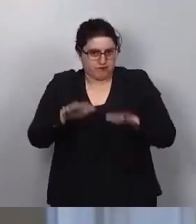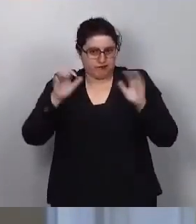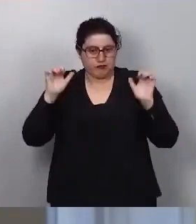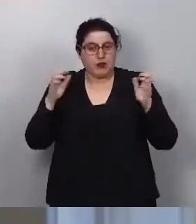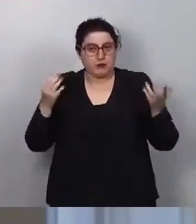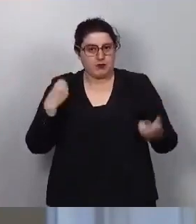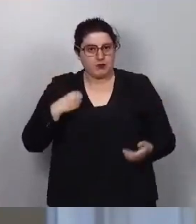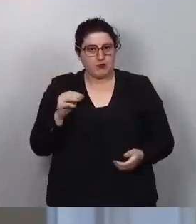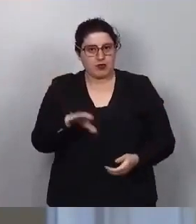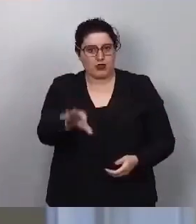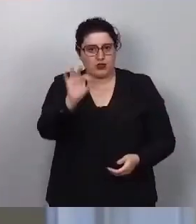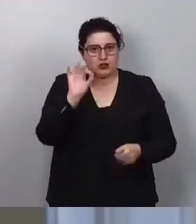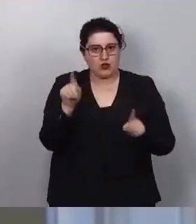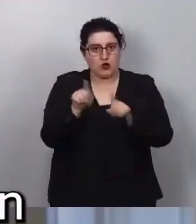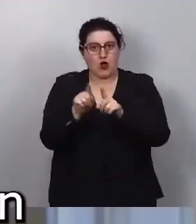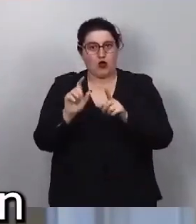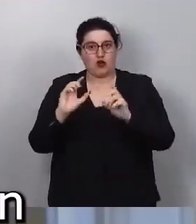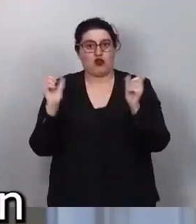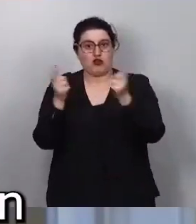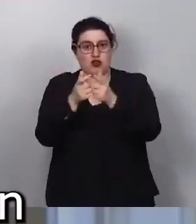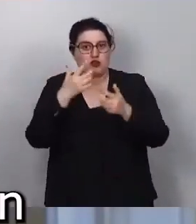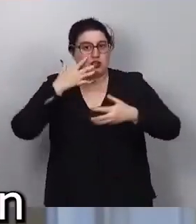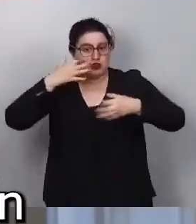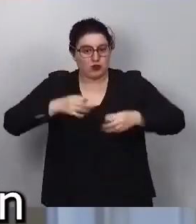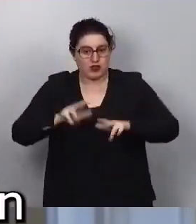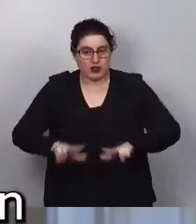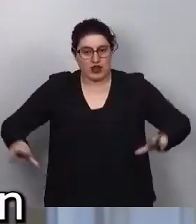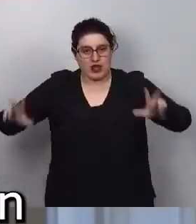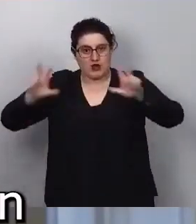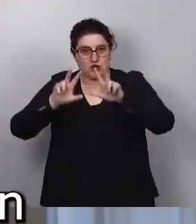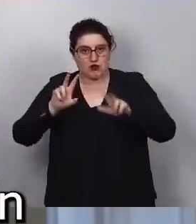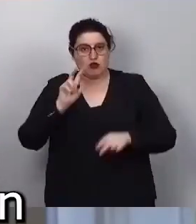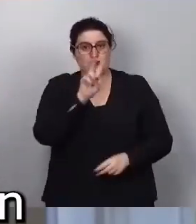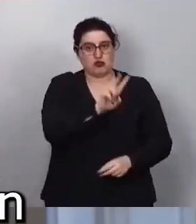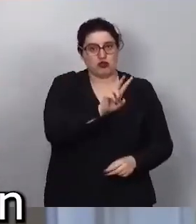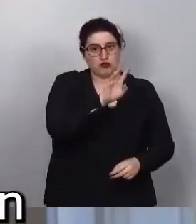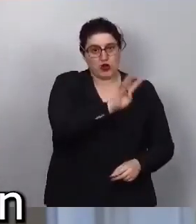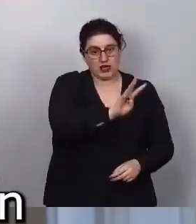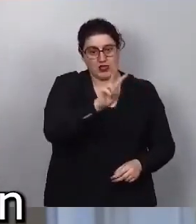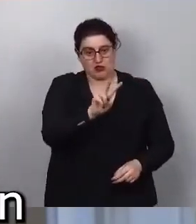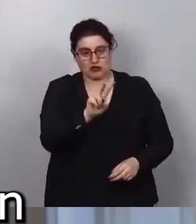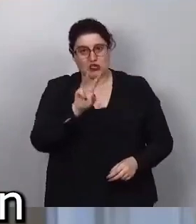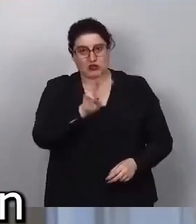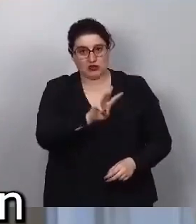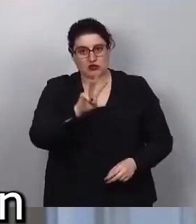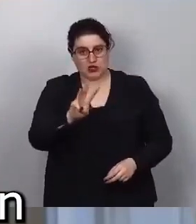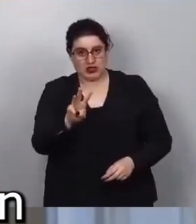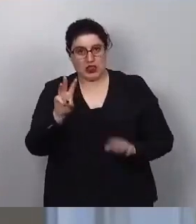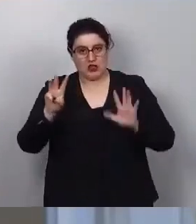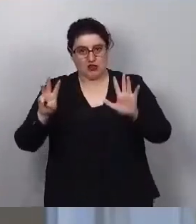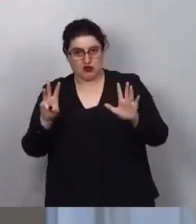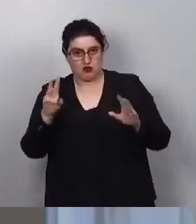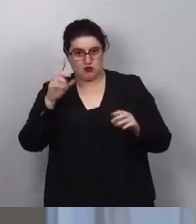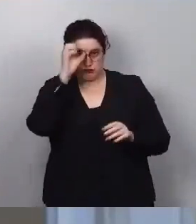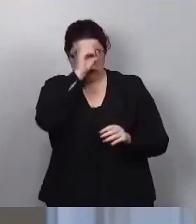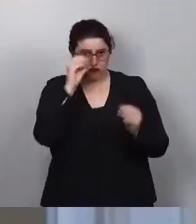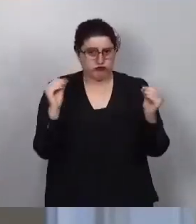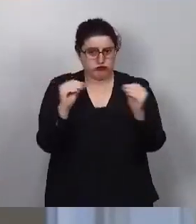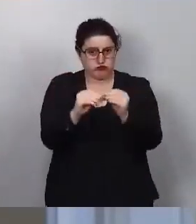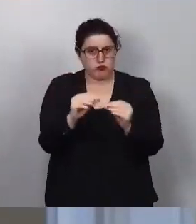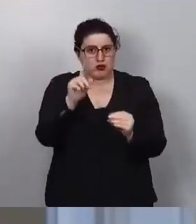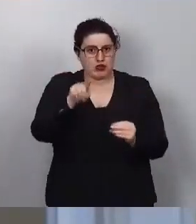del Consejo de Seguridad de Naciones Unidas 242 y 338, así como con la posición que